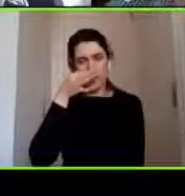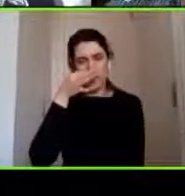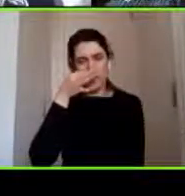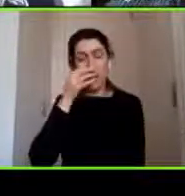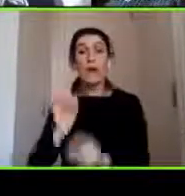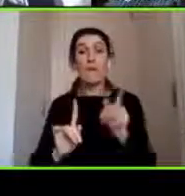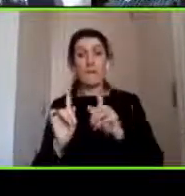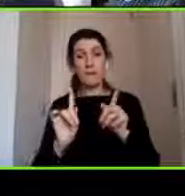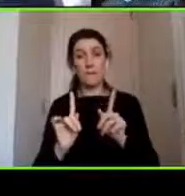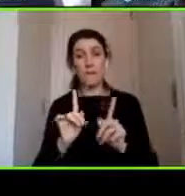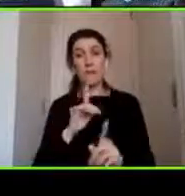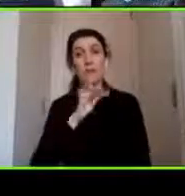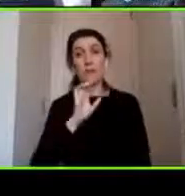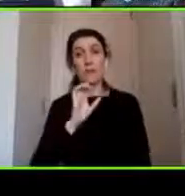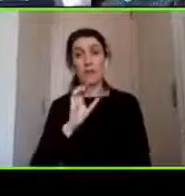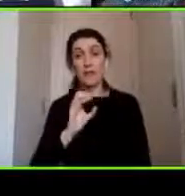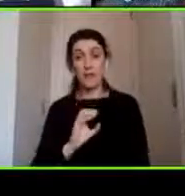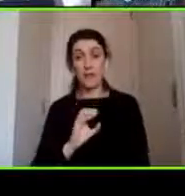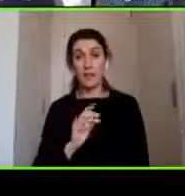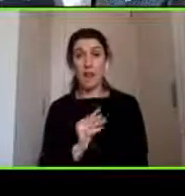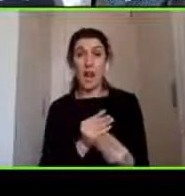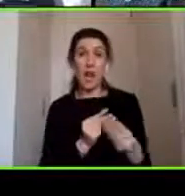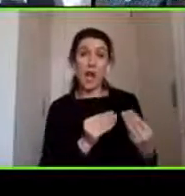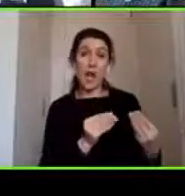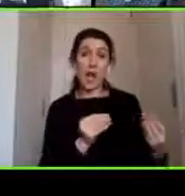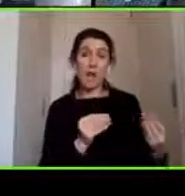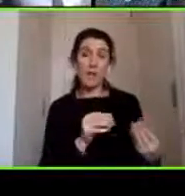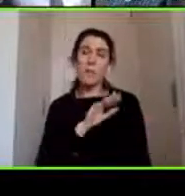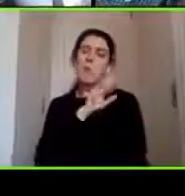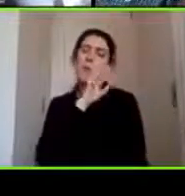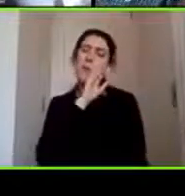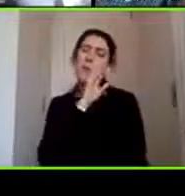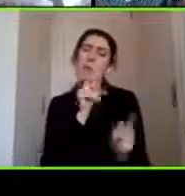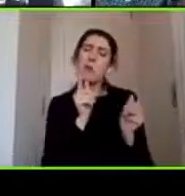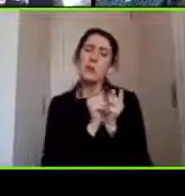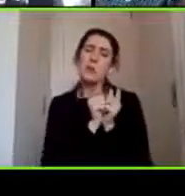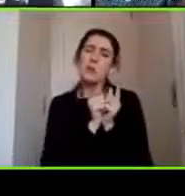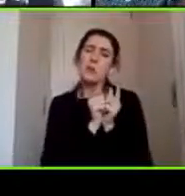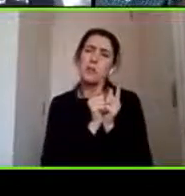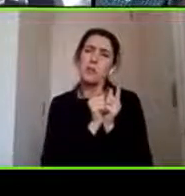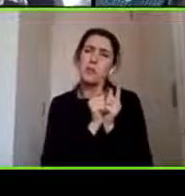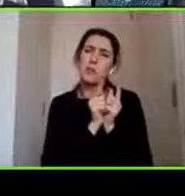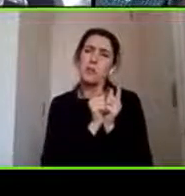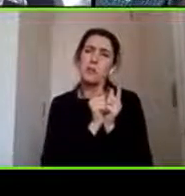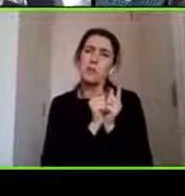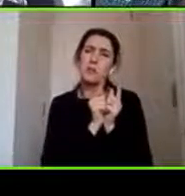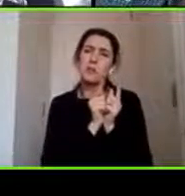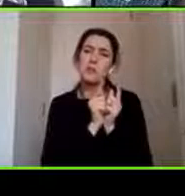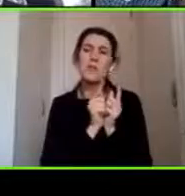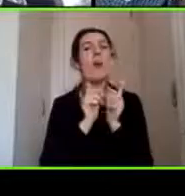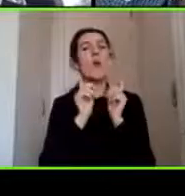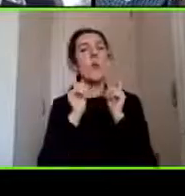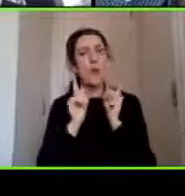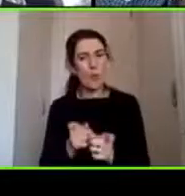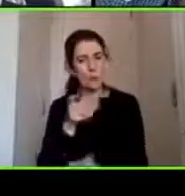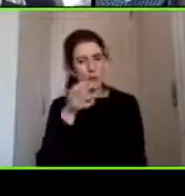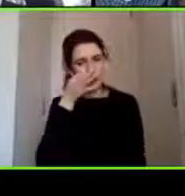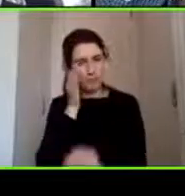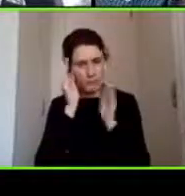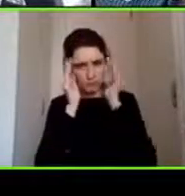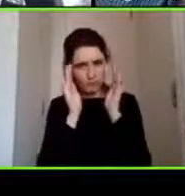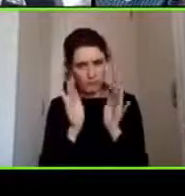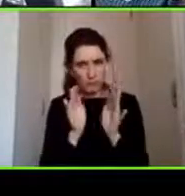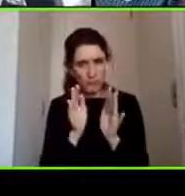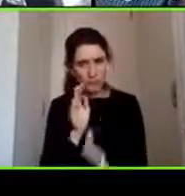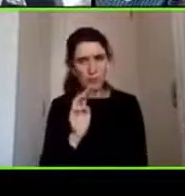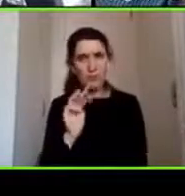que significan me dormí un ratito igual hay que estar pendiente las mamás siempre evitan que